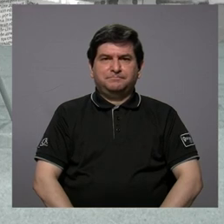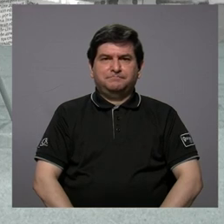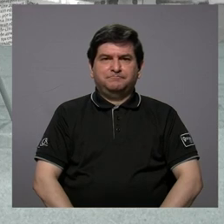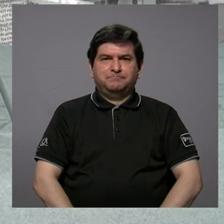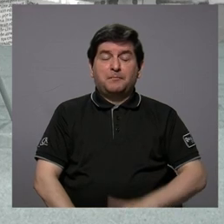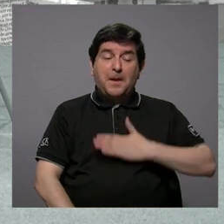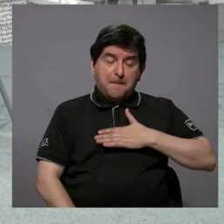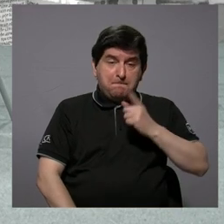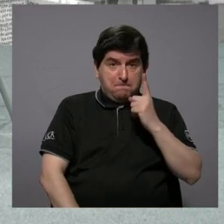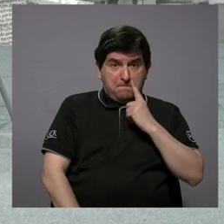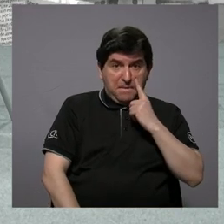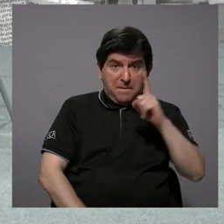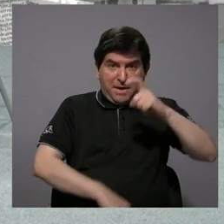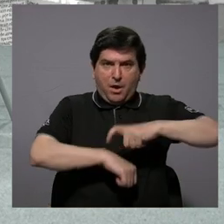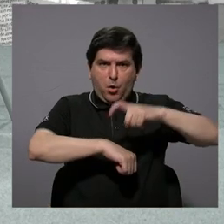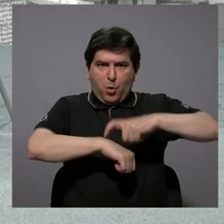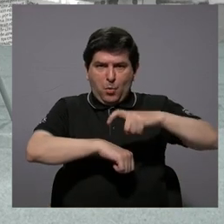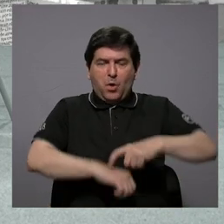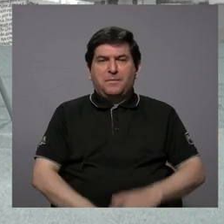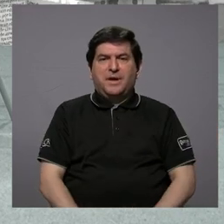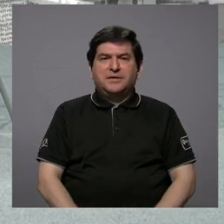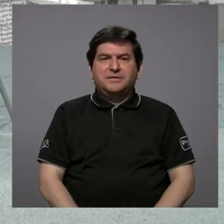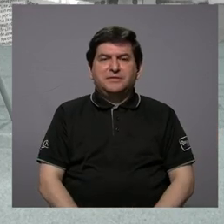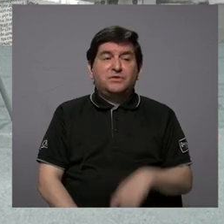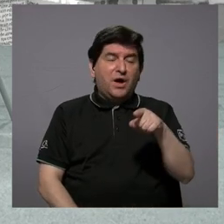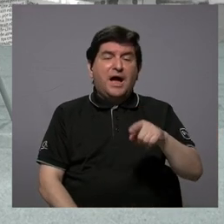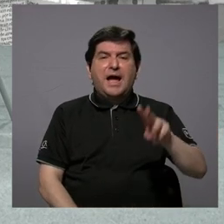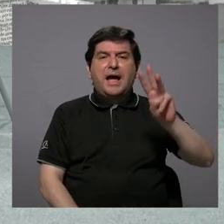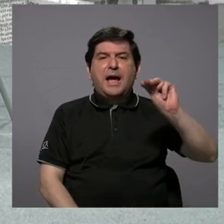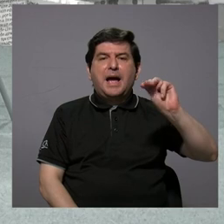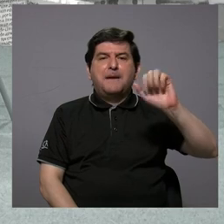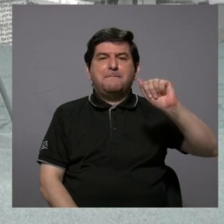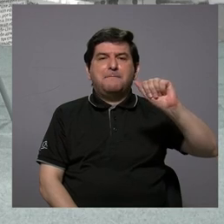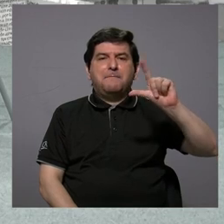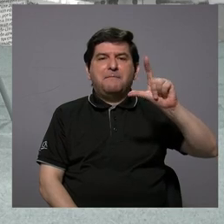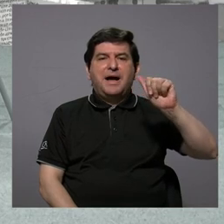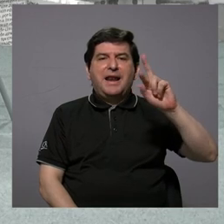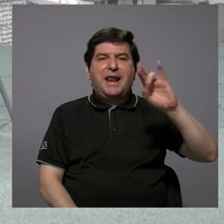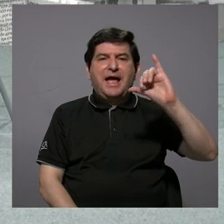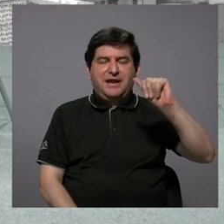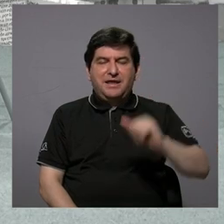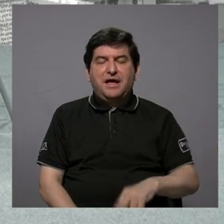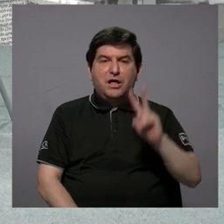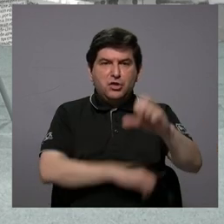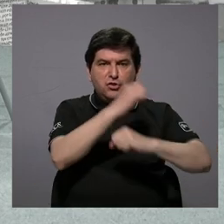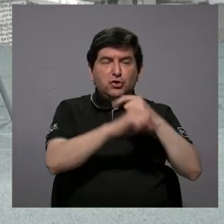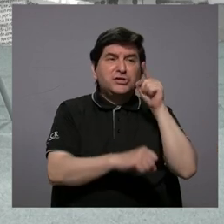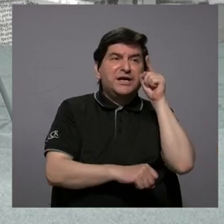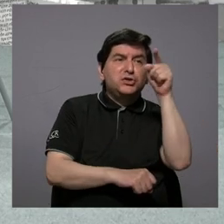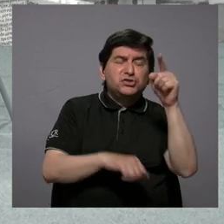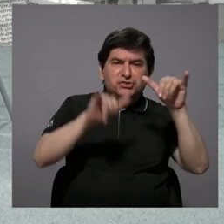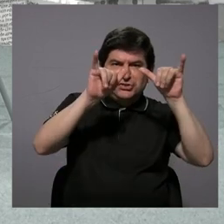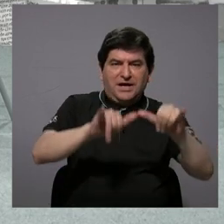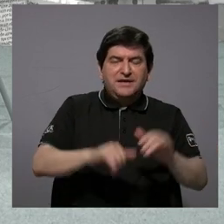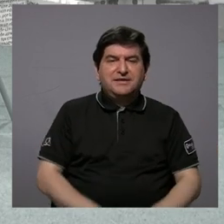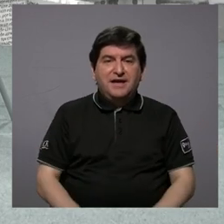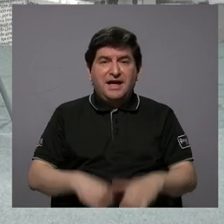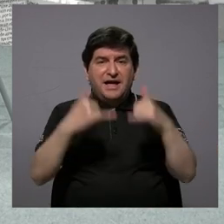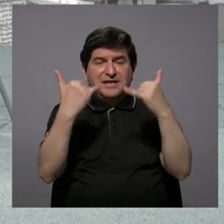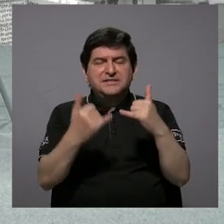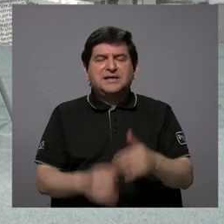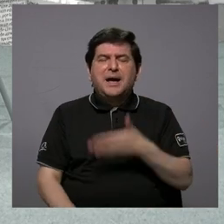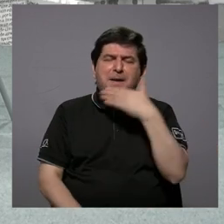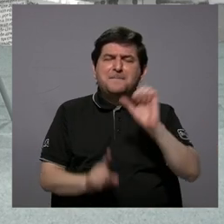pues mi papá llegó en un momento en que le dio malaria, tenía dos años, casi dos años de estar allá, y donde ya se